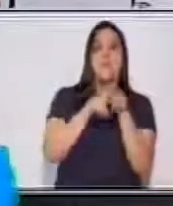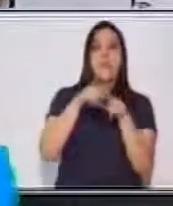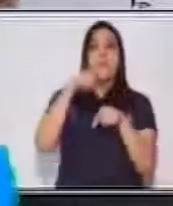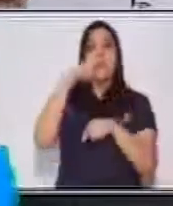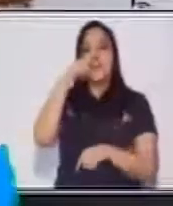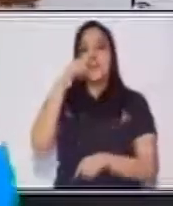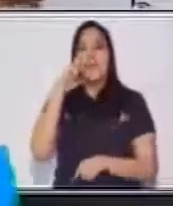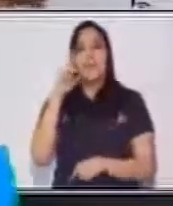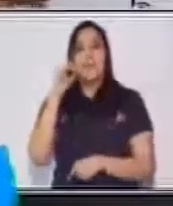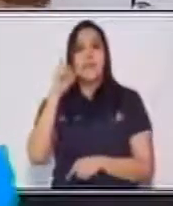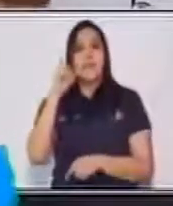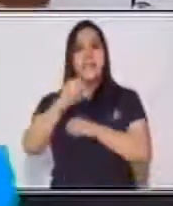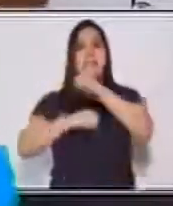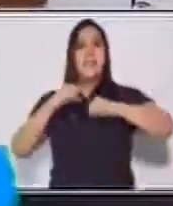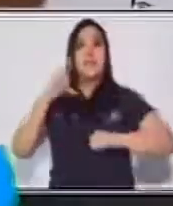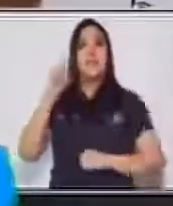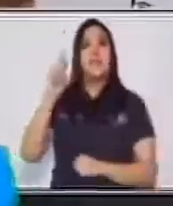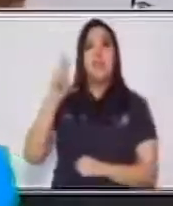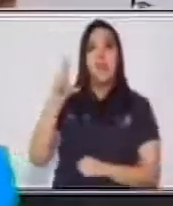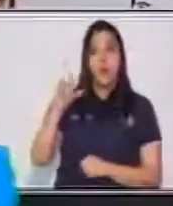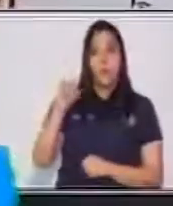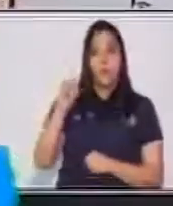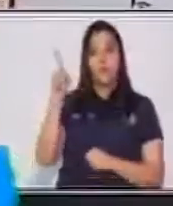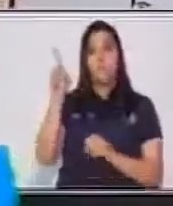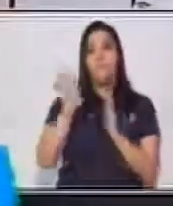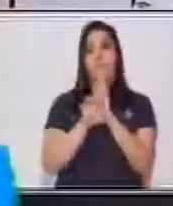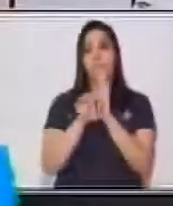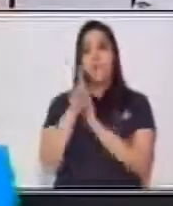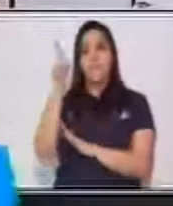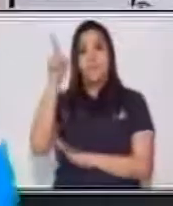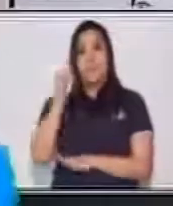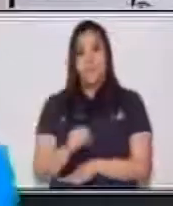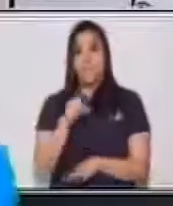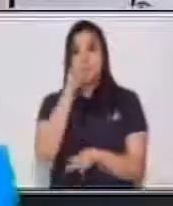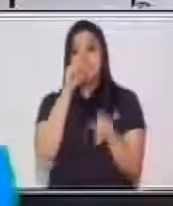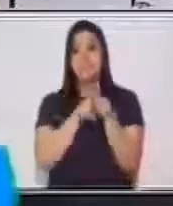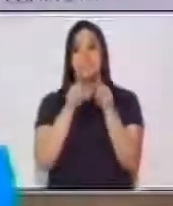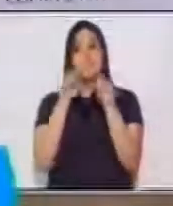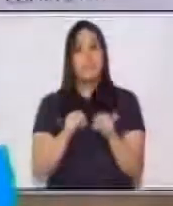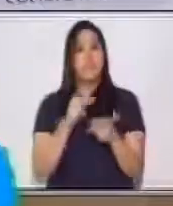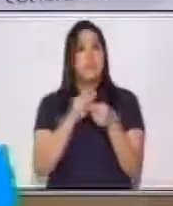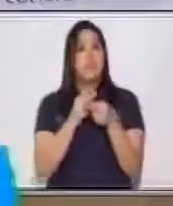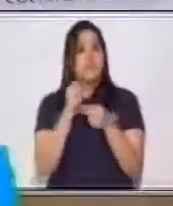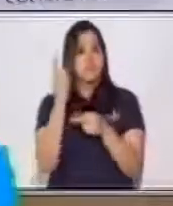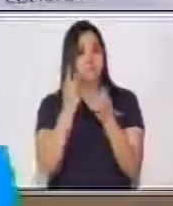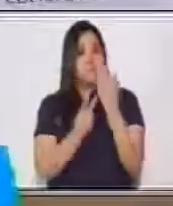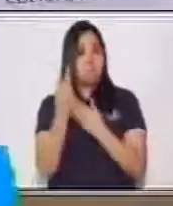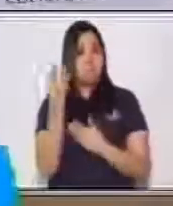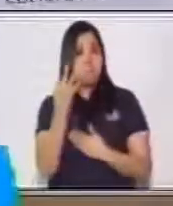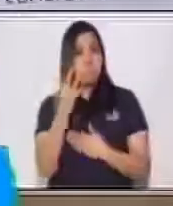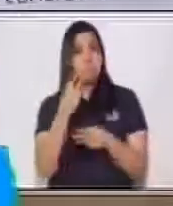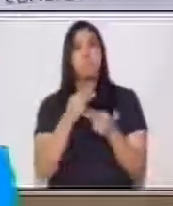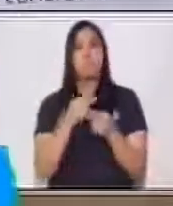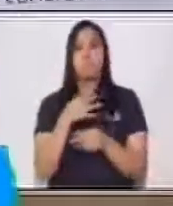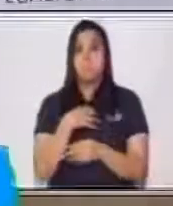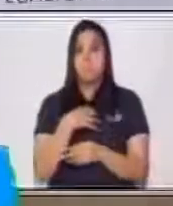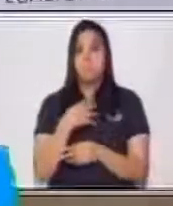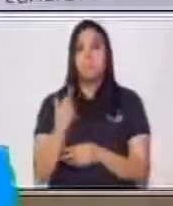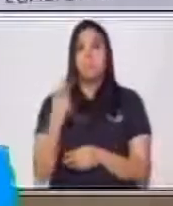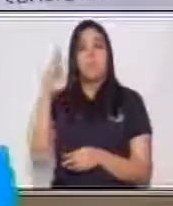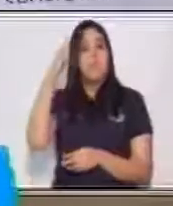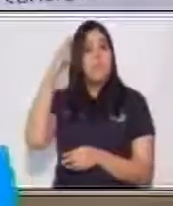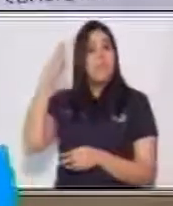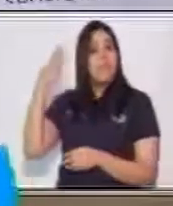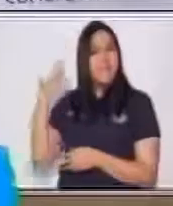encontrar a un trifoliar o la definición de un trifoliar. Si recordamos un poquito los